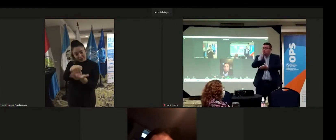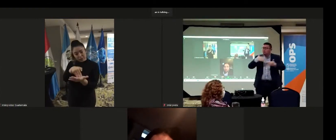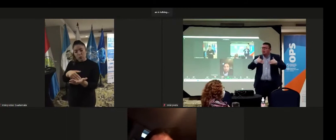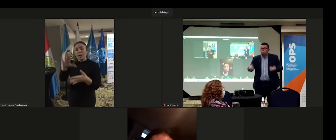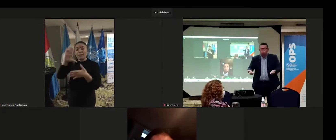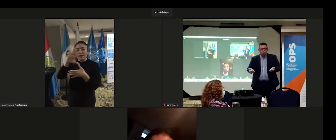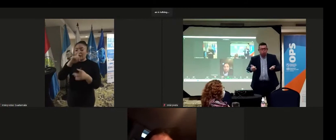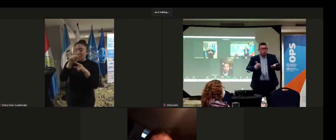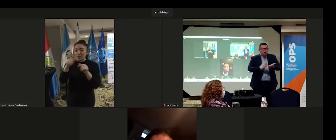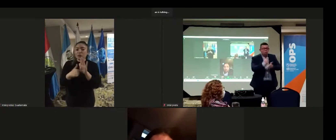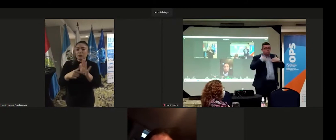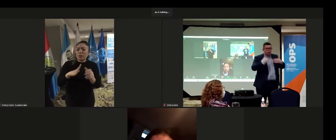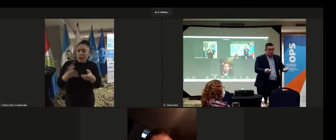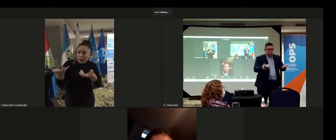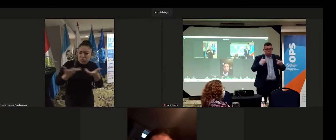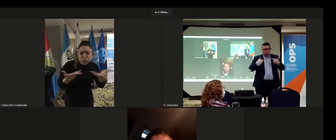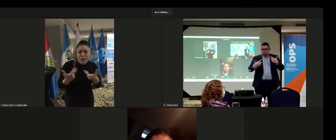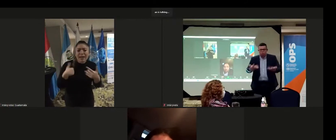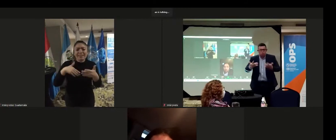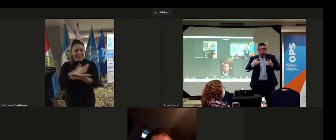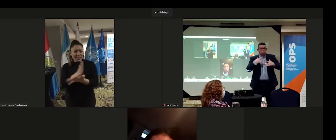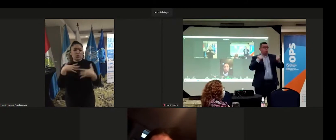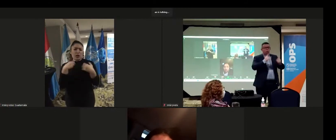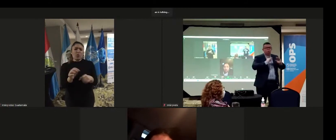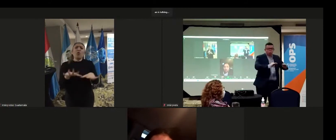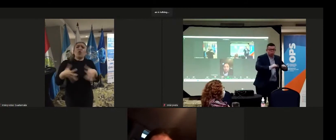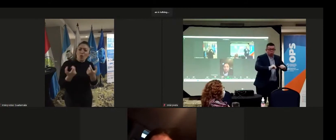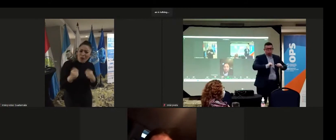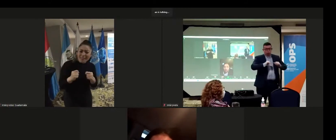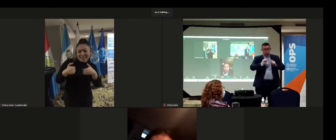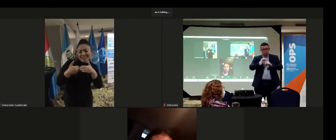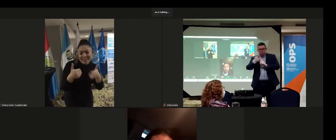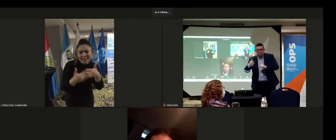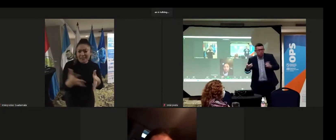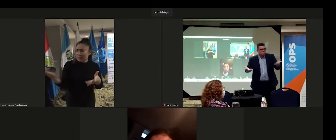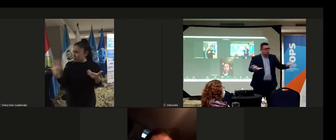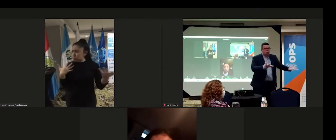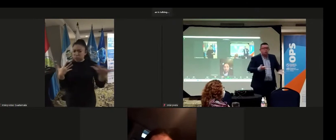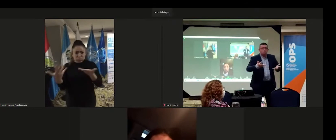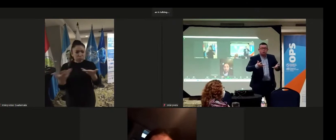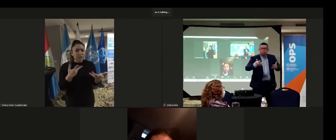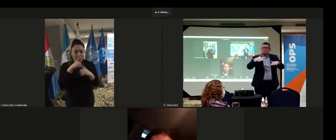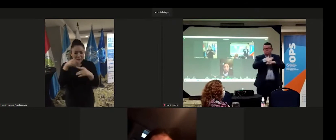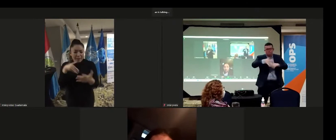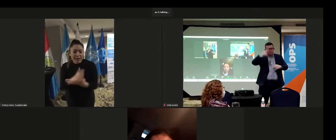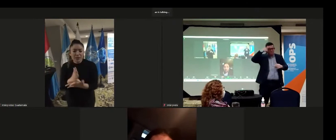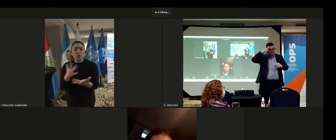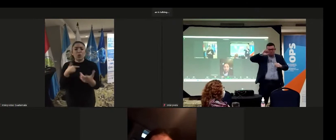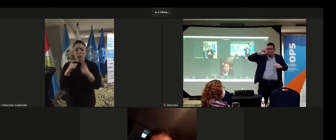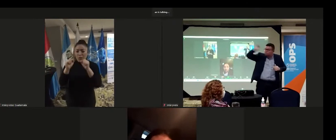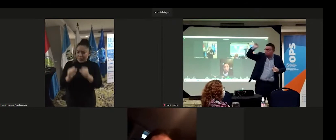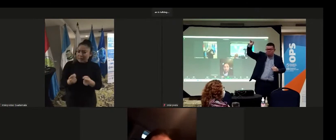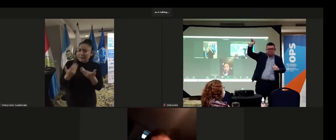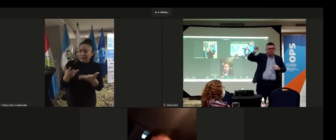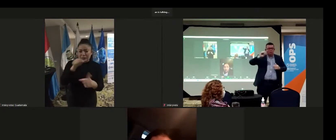Sudamérica nos hablaban, mira, del derecho a la salud, cómo hacemos para poder hacer incidencia, el derecho a la educación en el marco de la situación tan